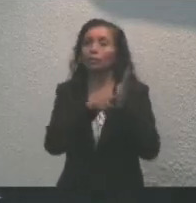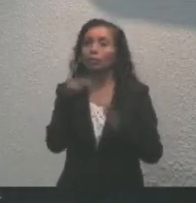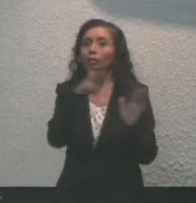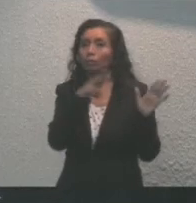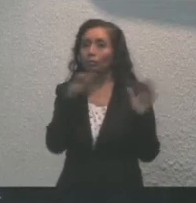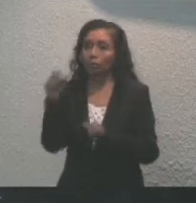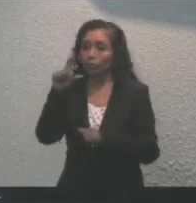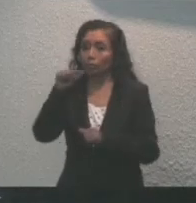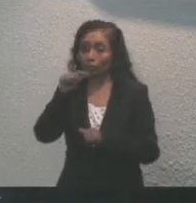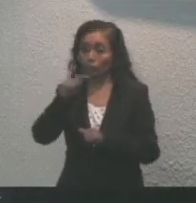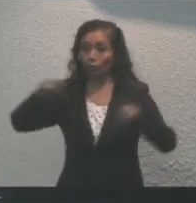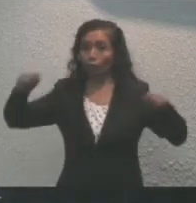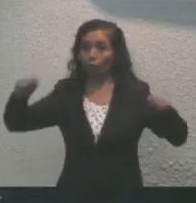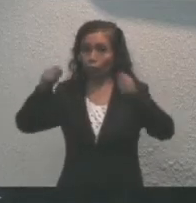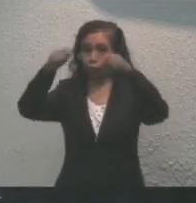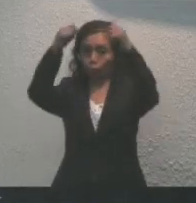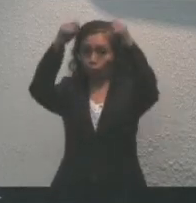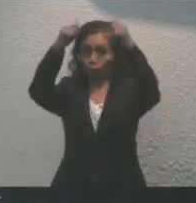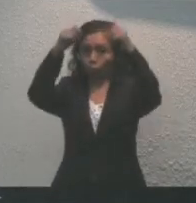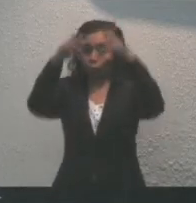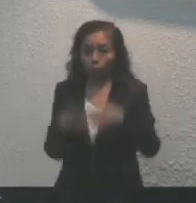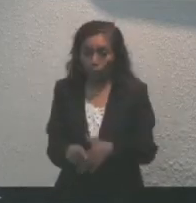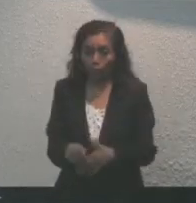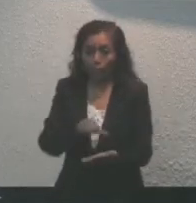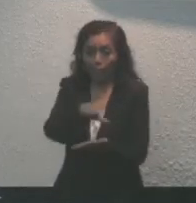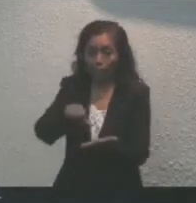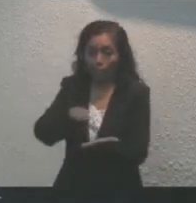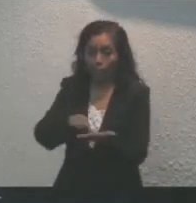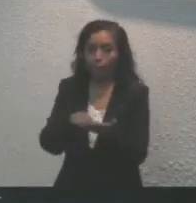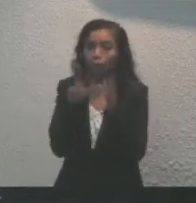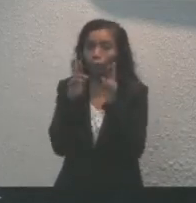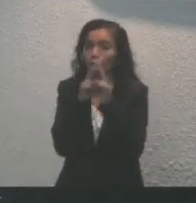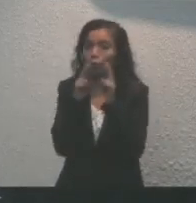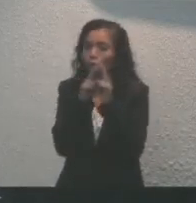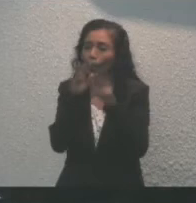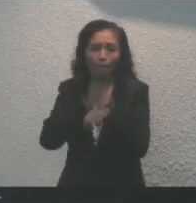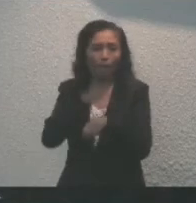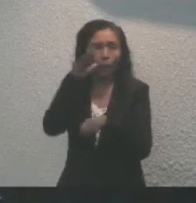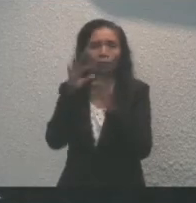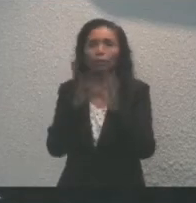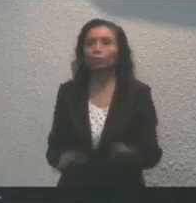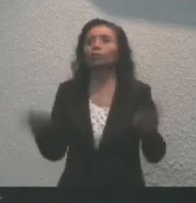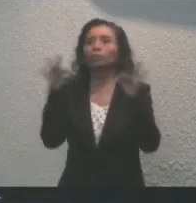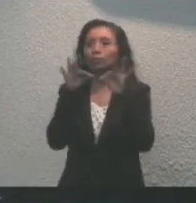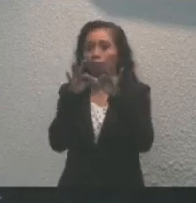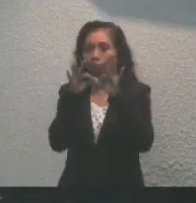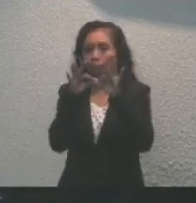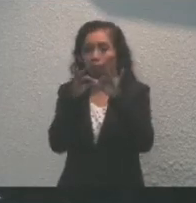Tulum se convirtió en el centro religioso más importante de la región,